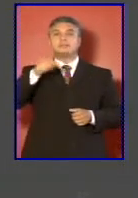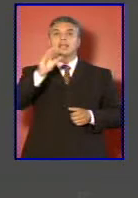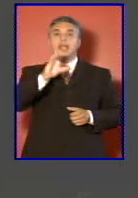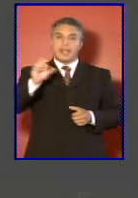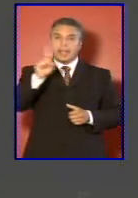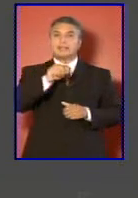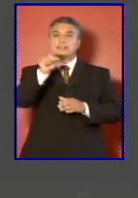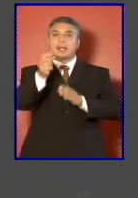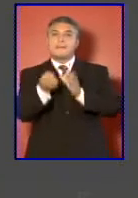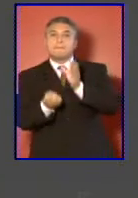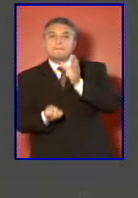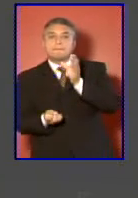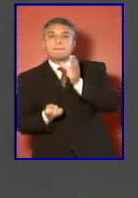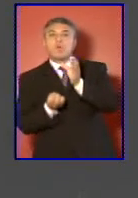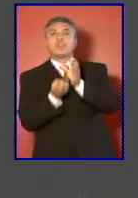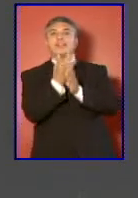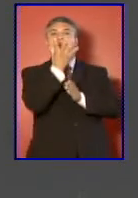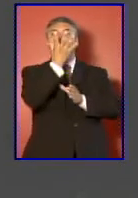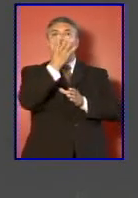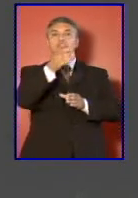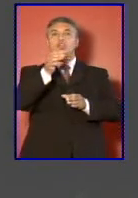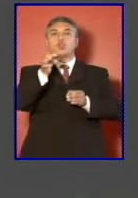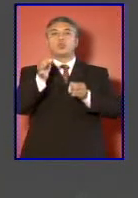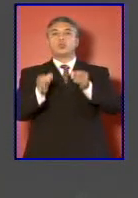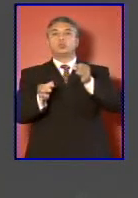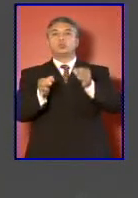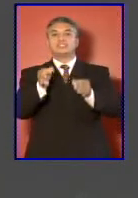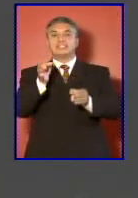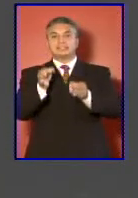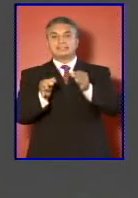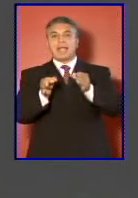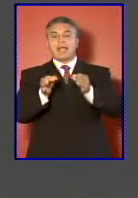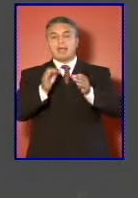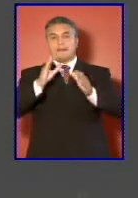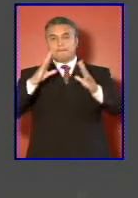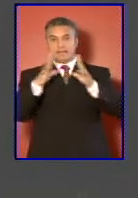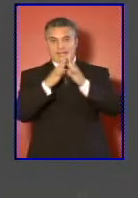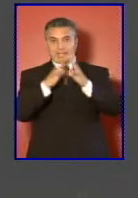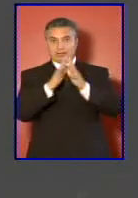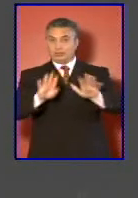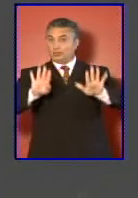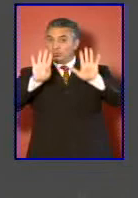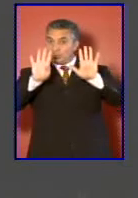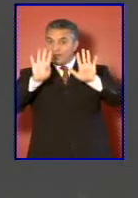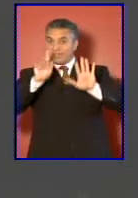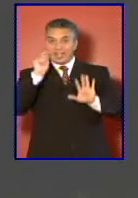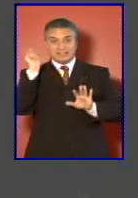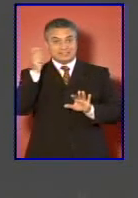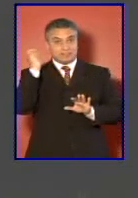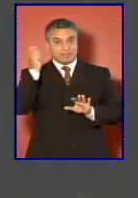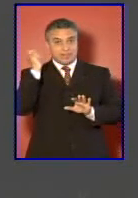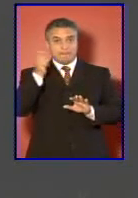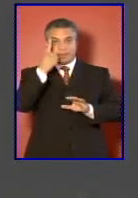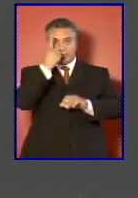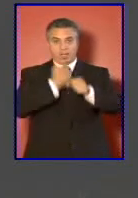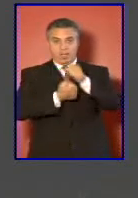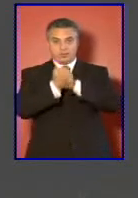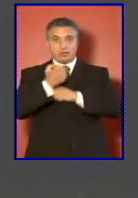modernización de la justicia militar. Con fecha 9 de septiembre del año pasado